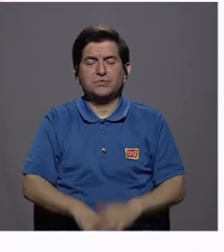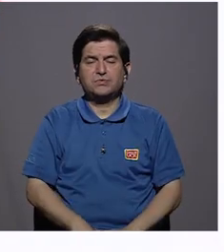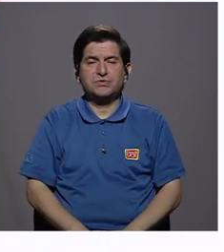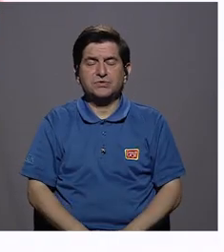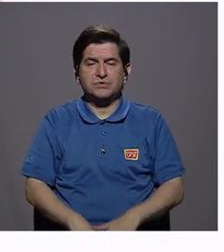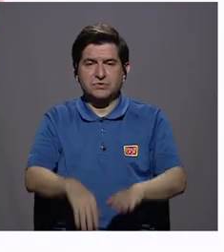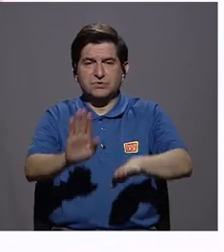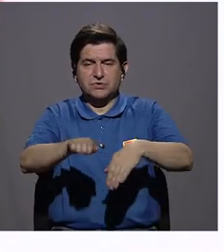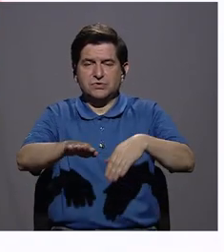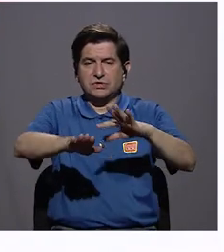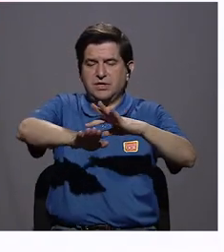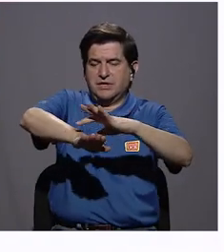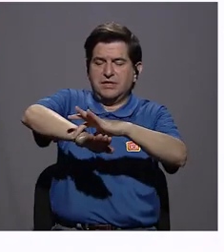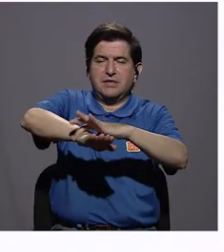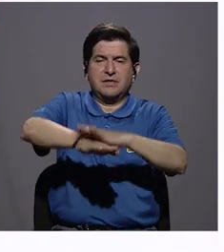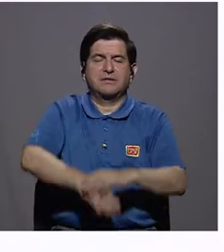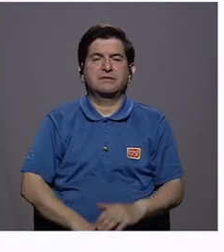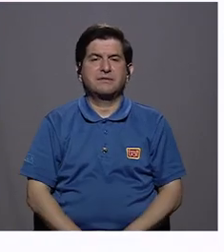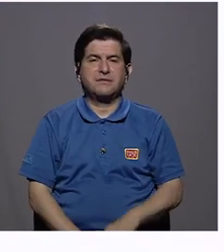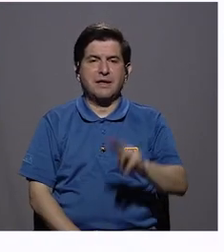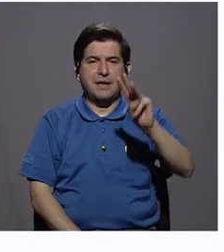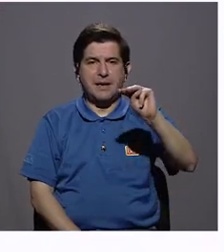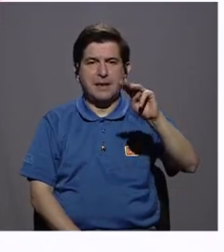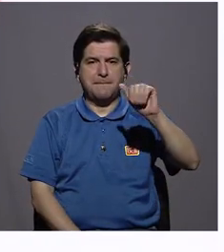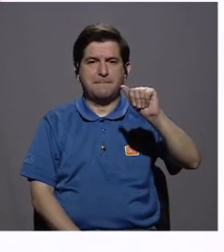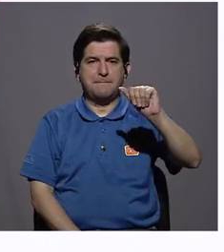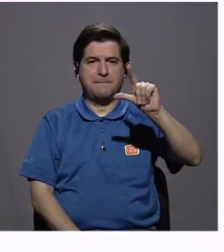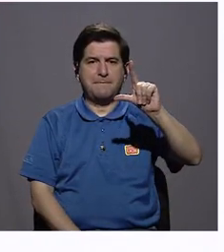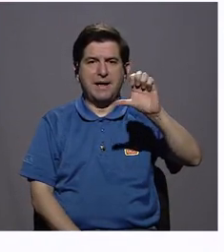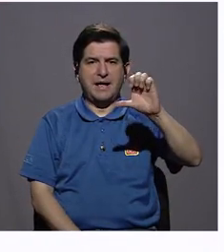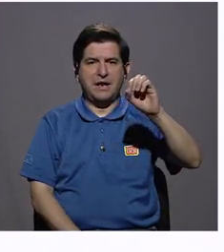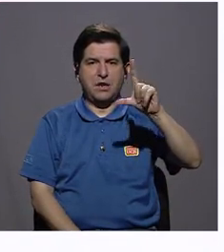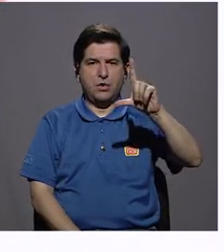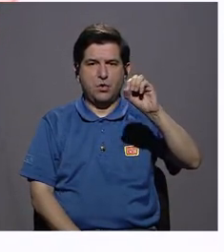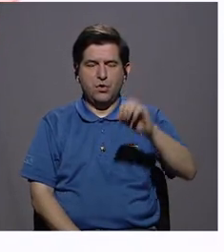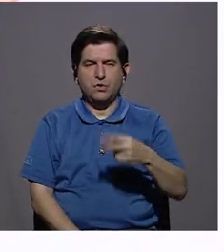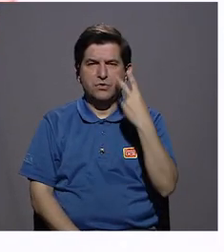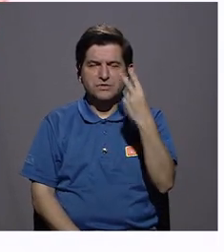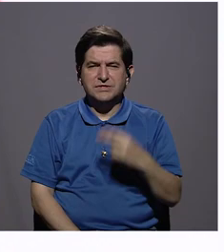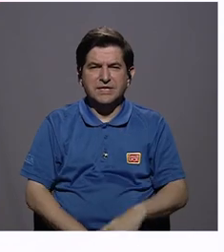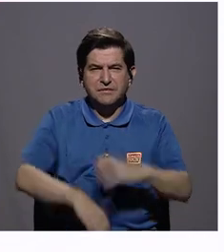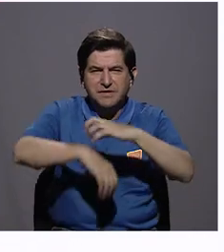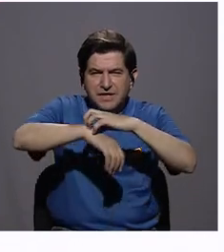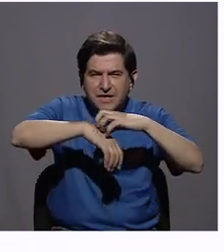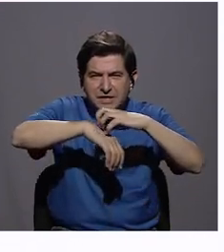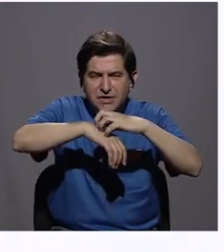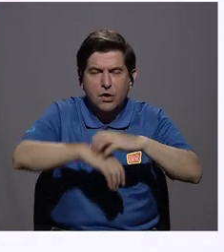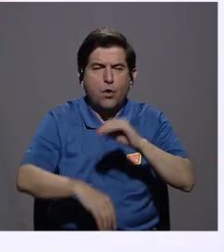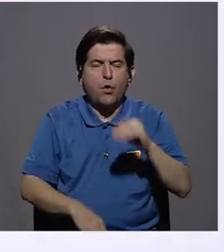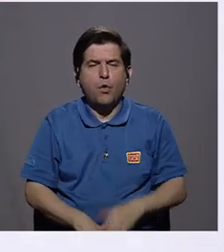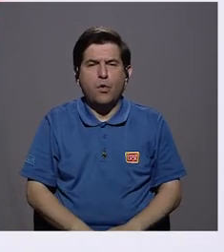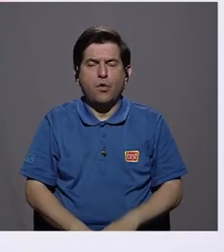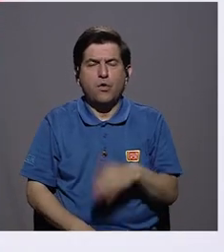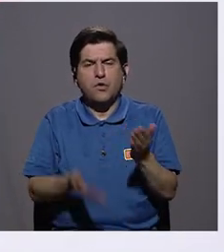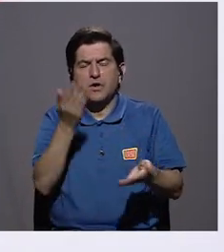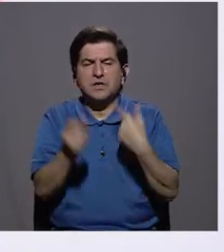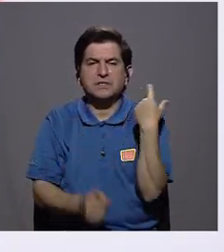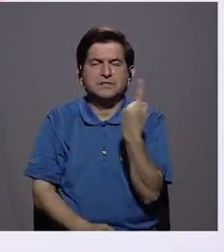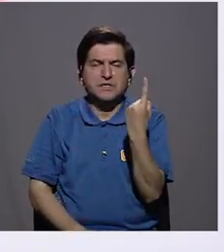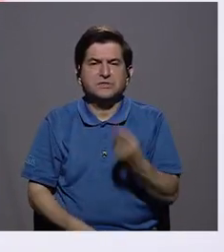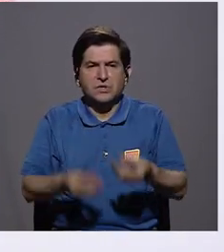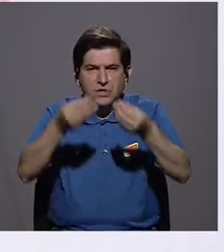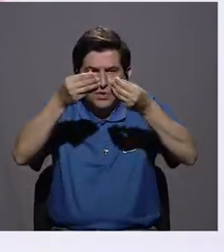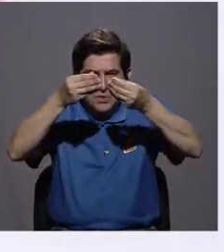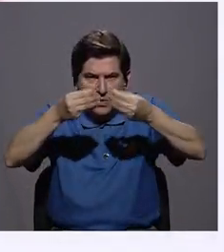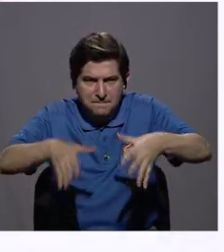tobillos, de los maleolos, ¿verdad? Es una úlcera que se ve rasposa, en ocasiones se ve hundida, en otras es simplemente la